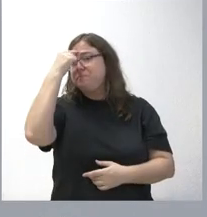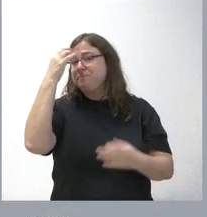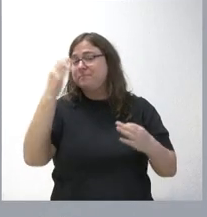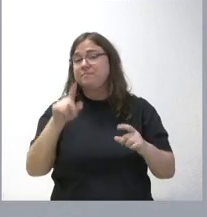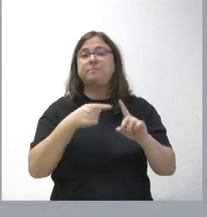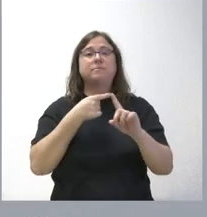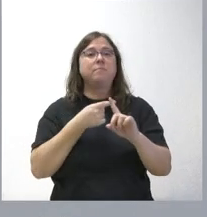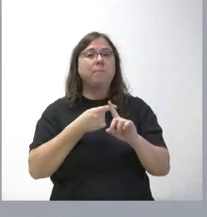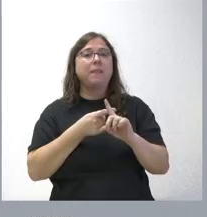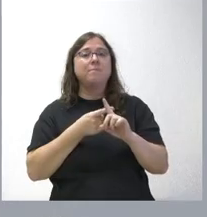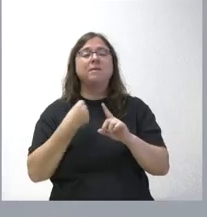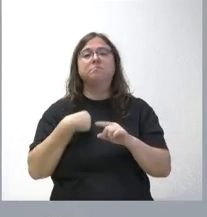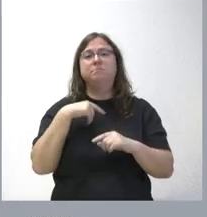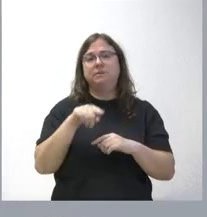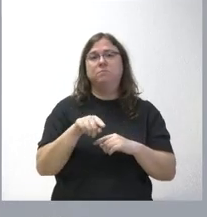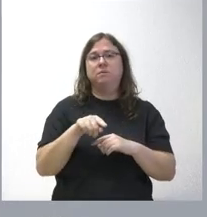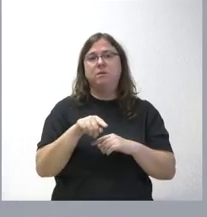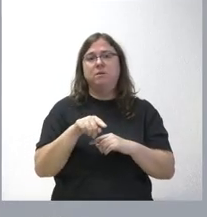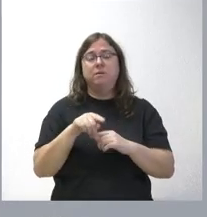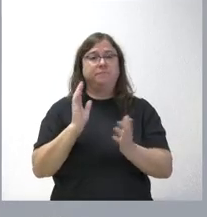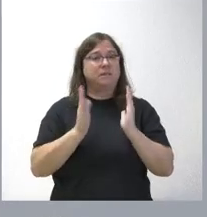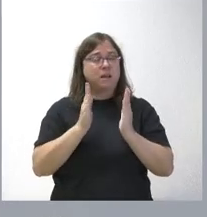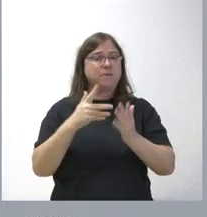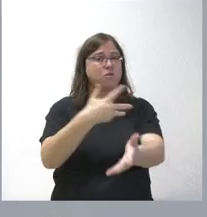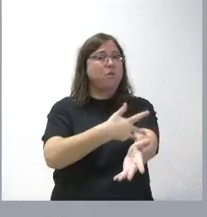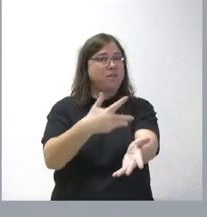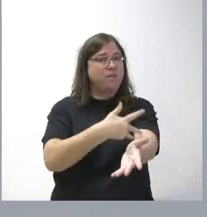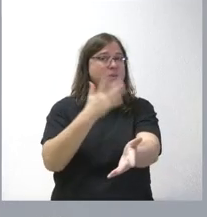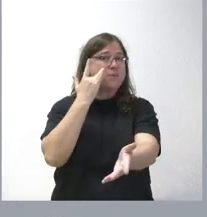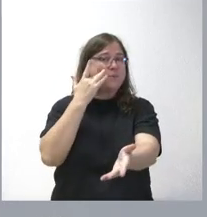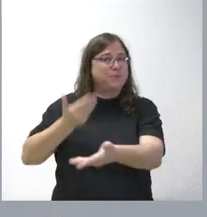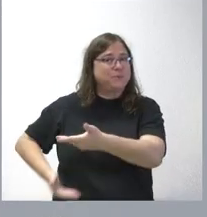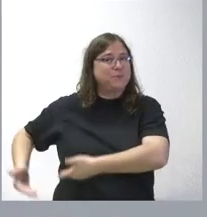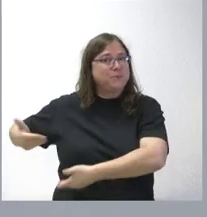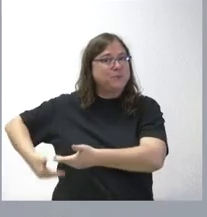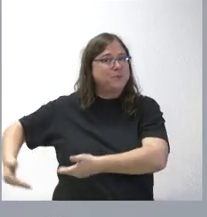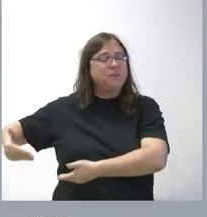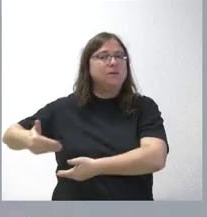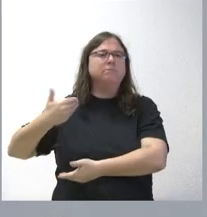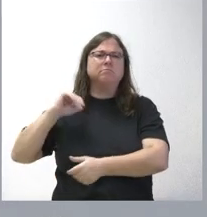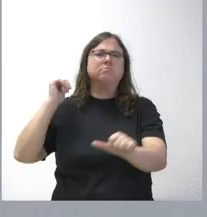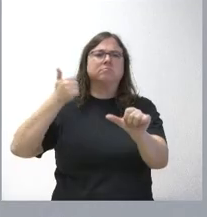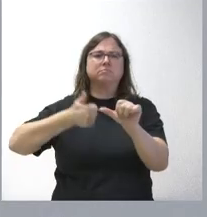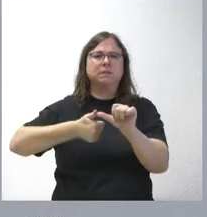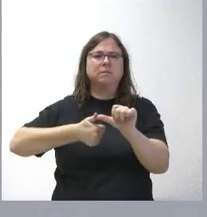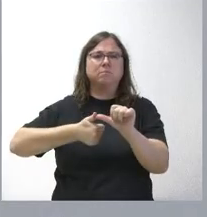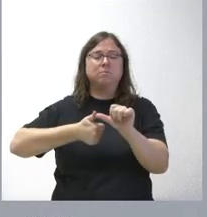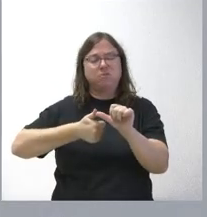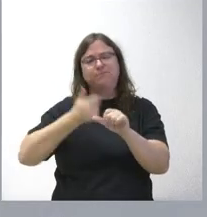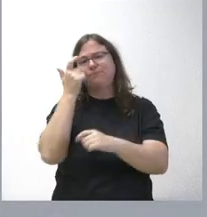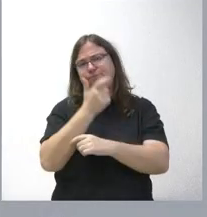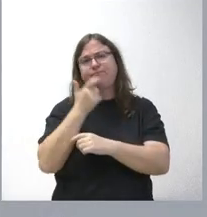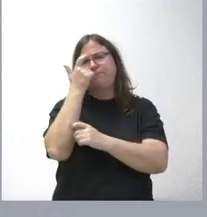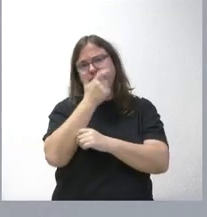además, este tipo de tratamientos de diálisis llevan un tiempo notable para los pacientes,